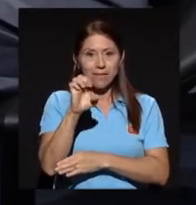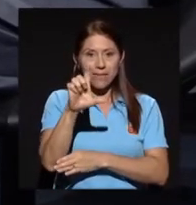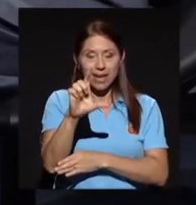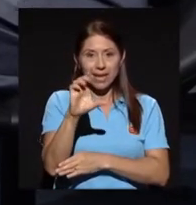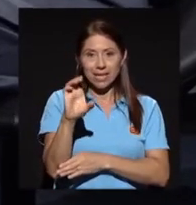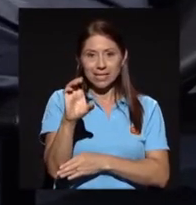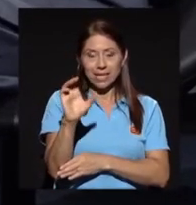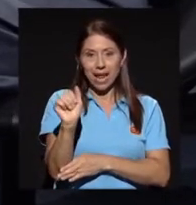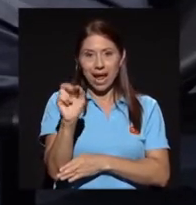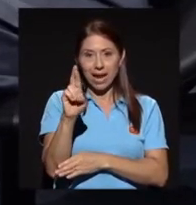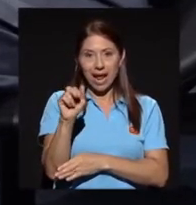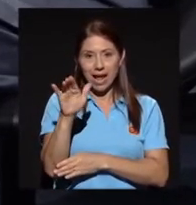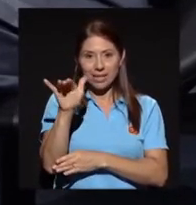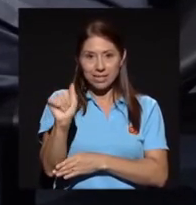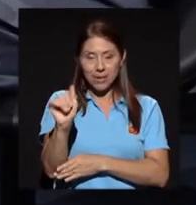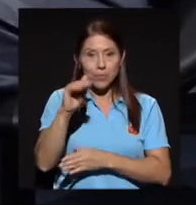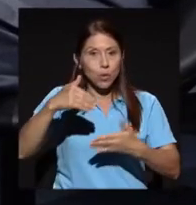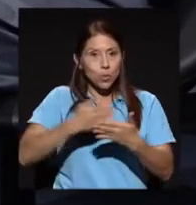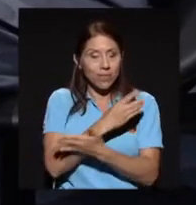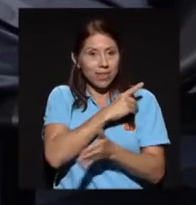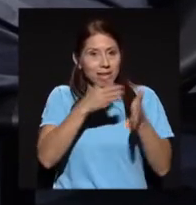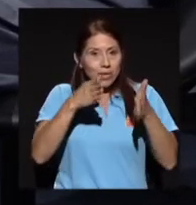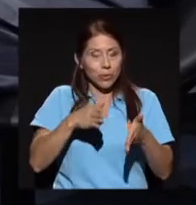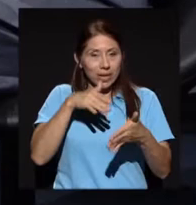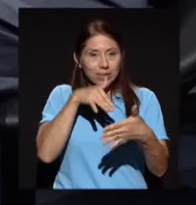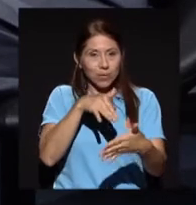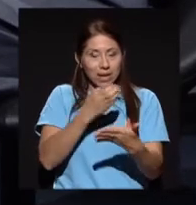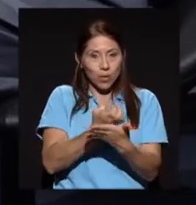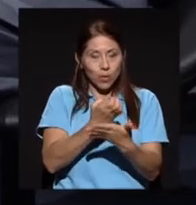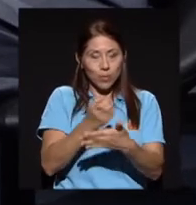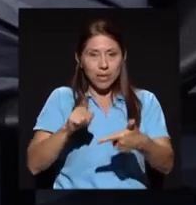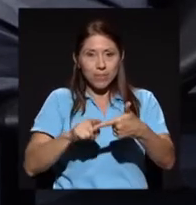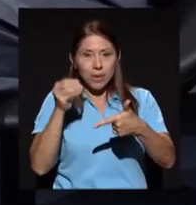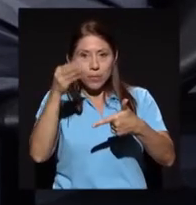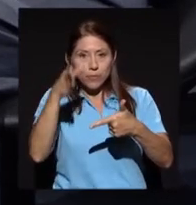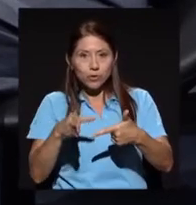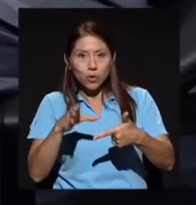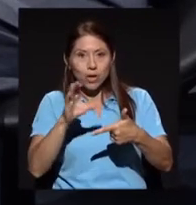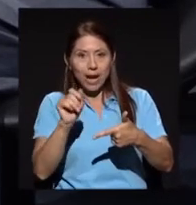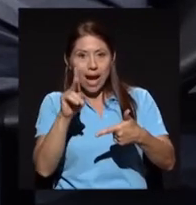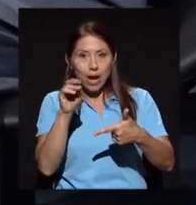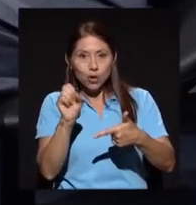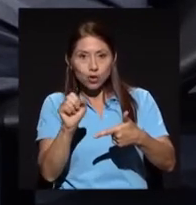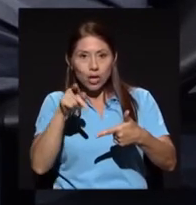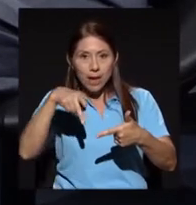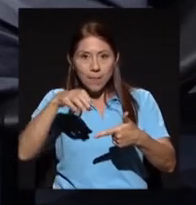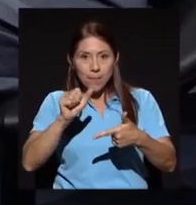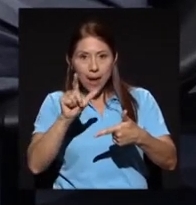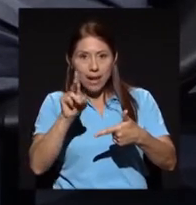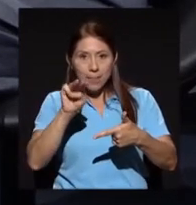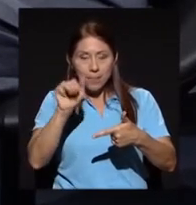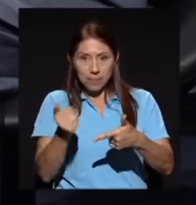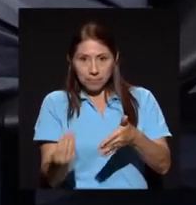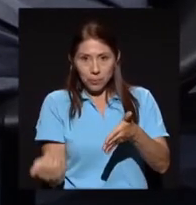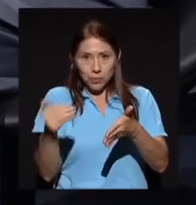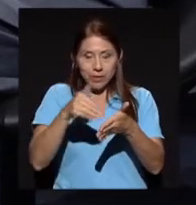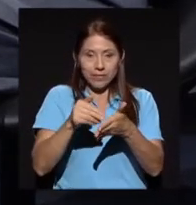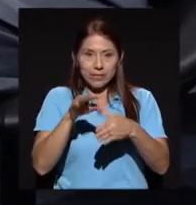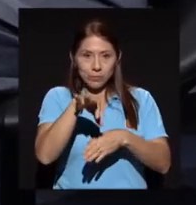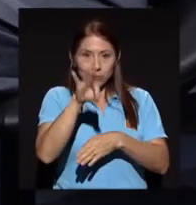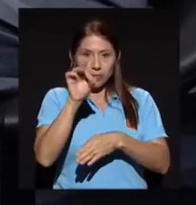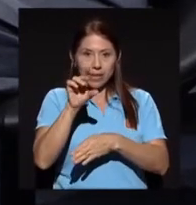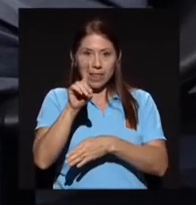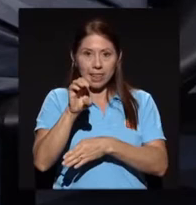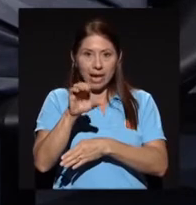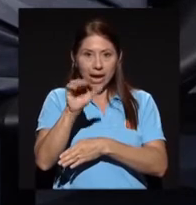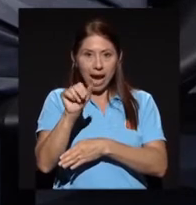es la nueva directora de la Escuela de Economía. Y al profesor Carlos Palma, quien es el reelecto decano de la